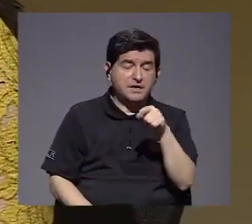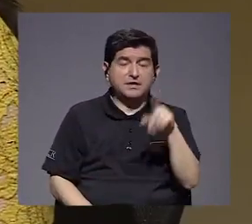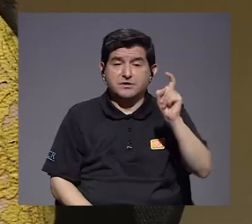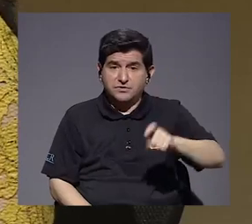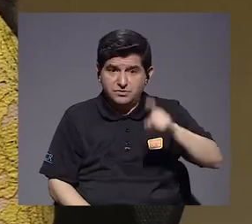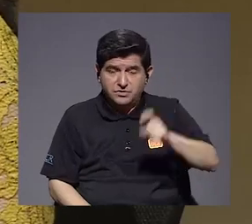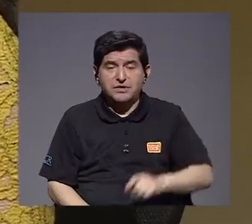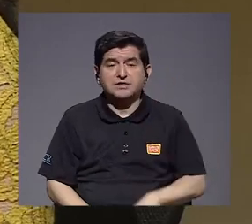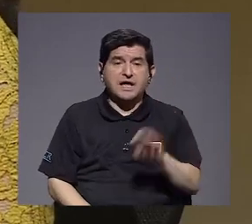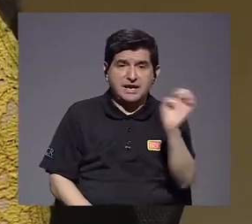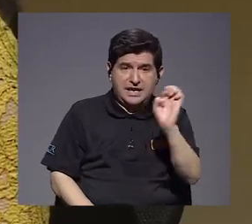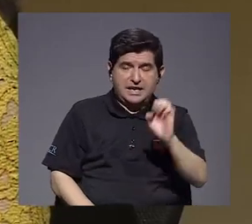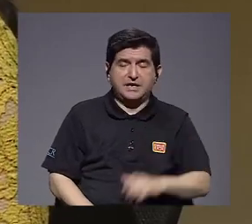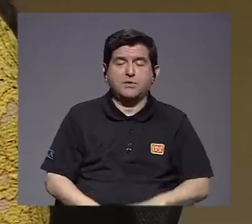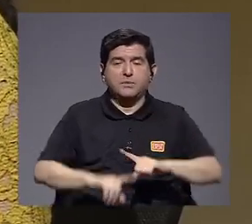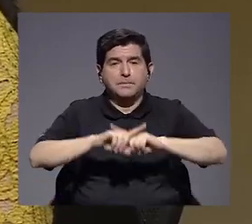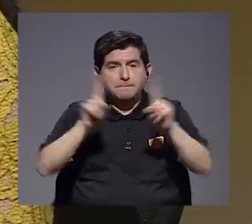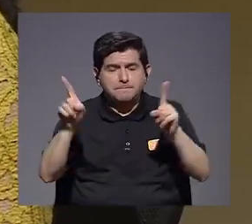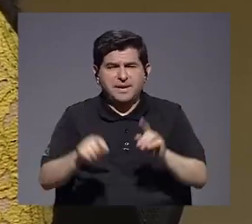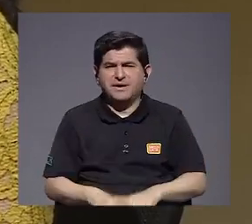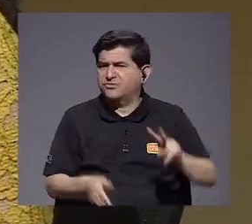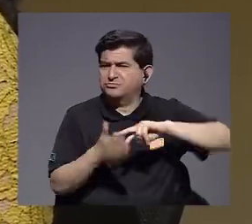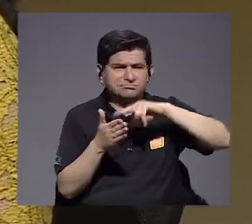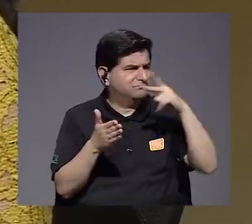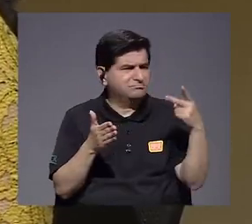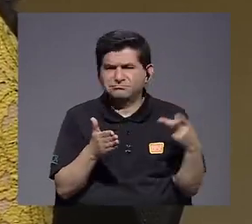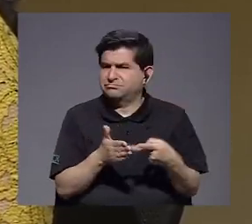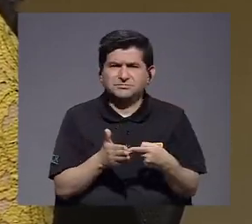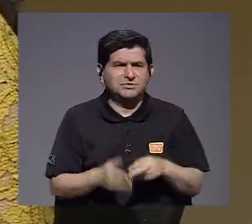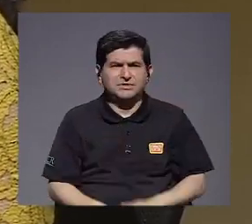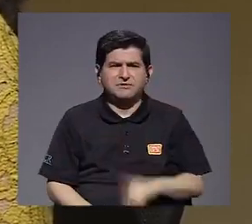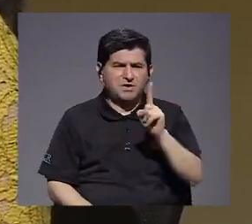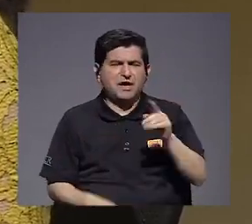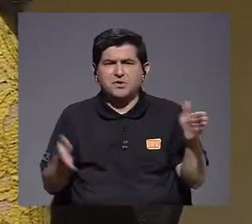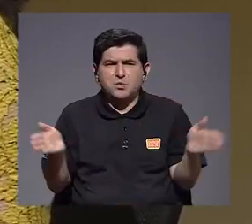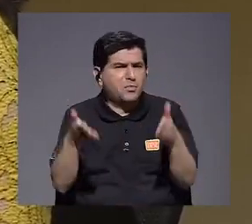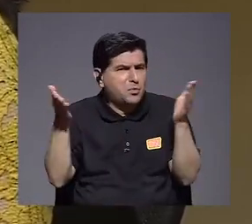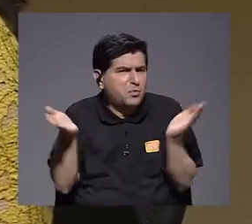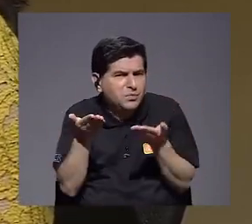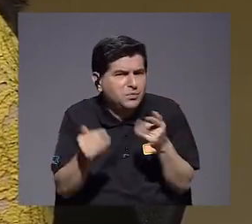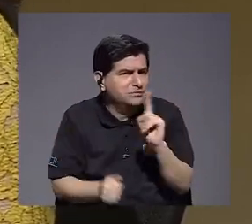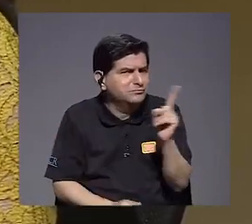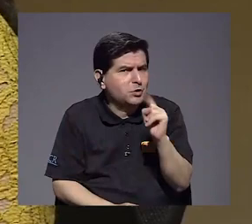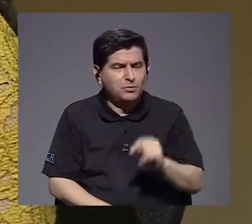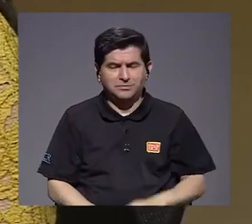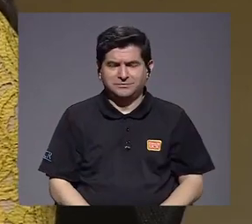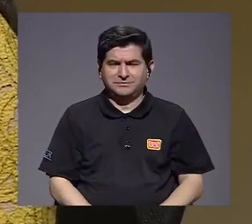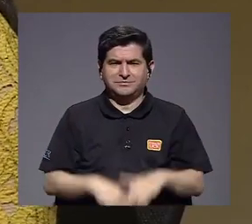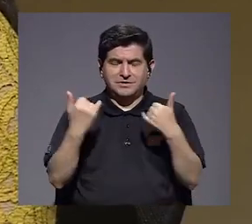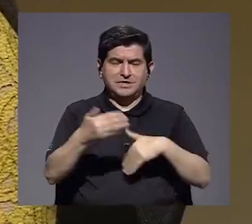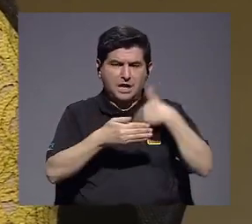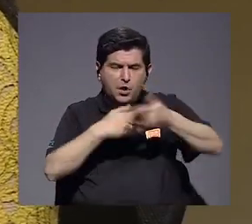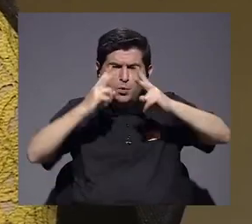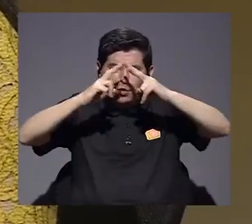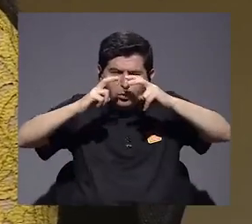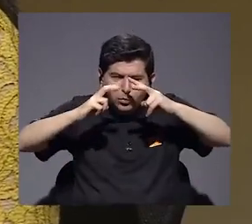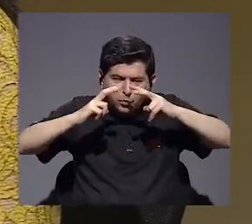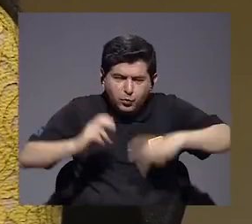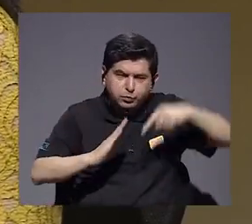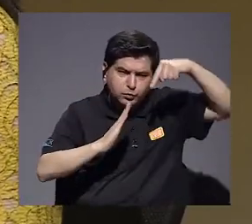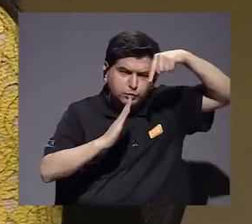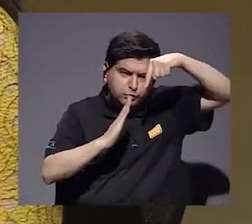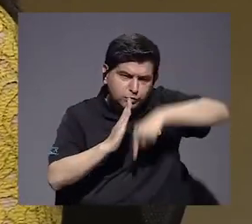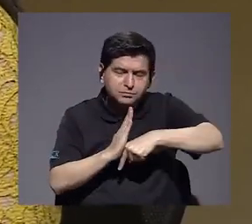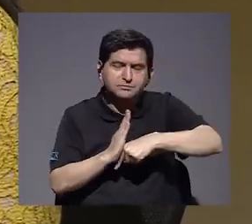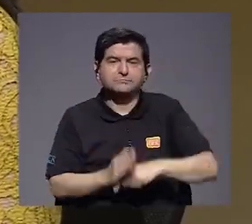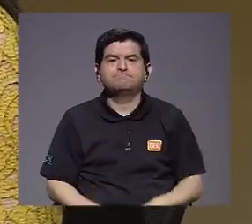a enero, pero realmente no es como un incentivo. Y bueno, ya después de analizarlo muy